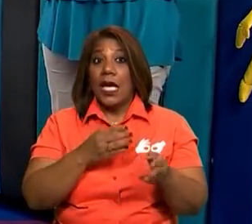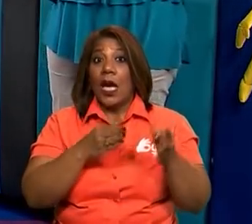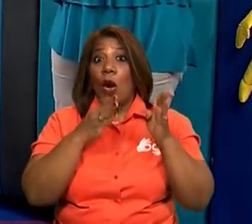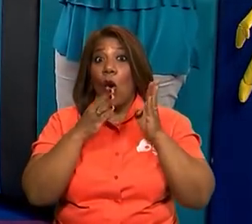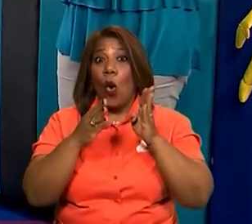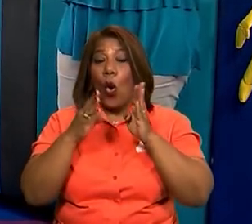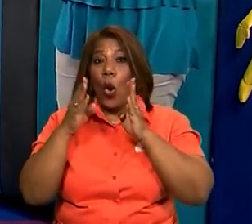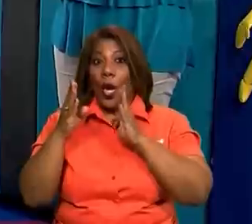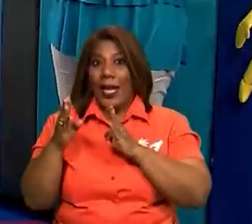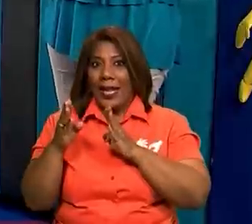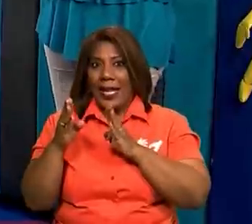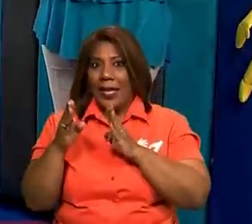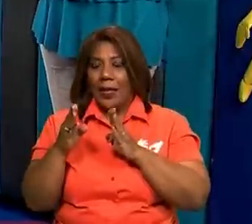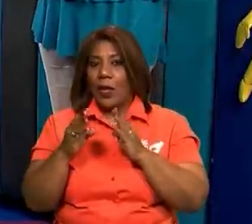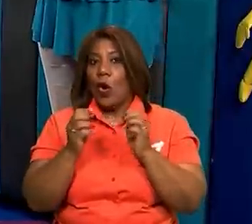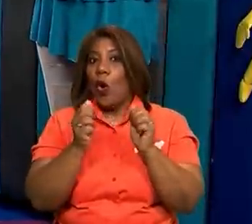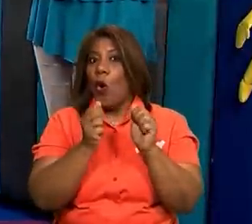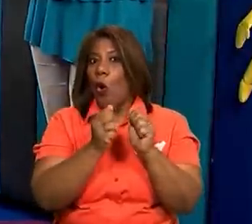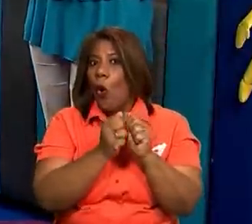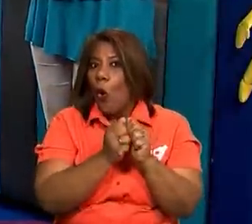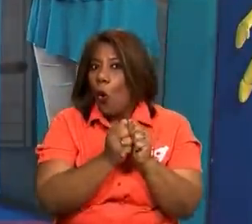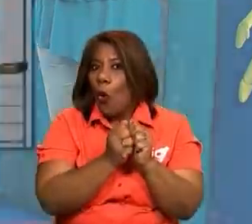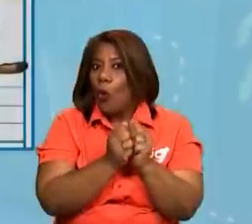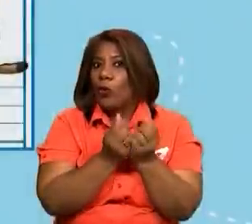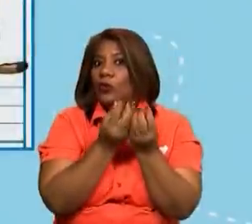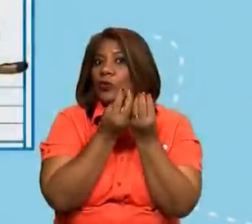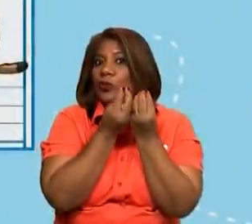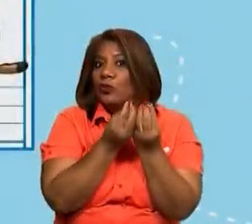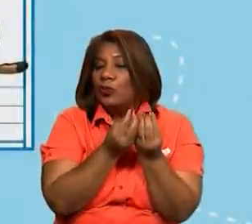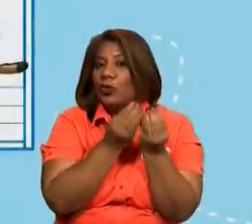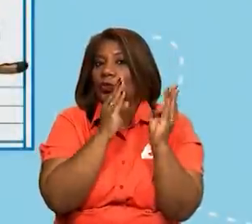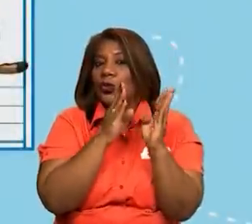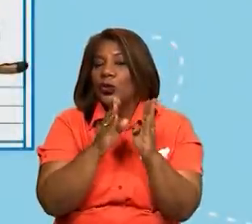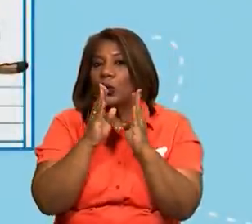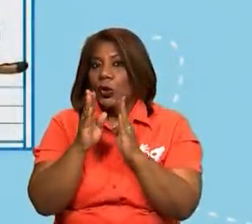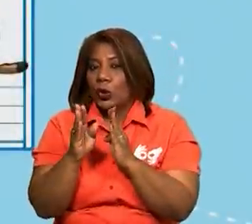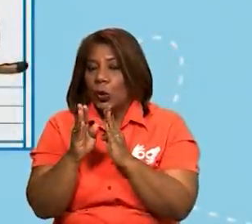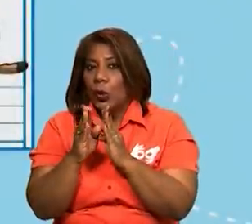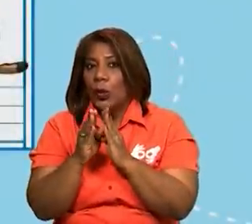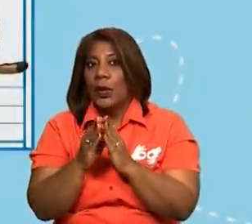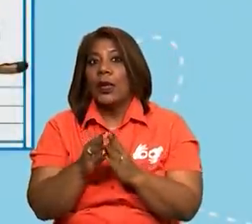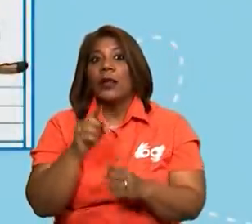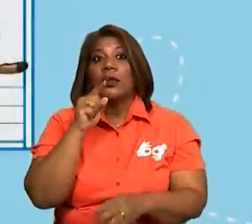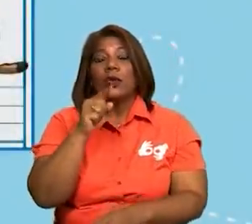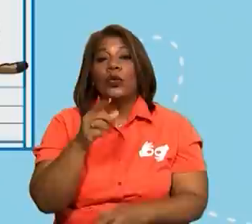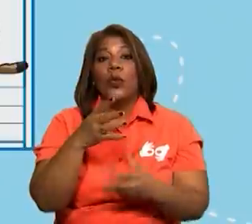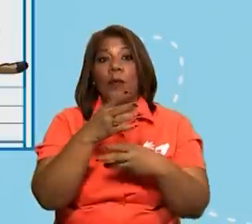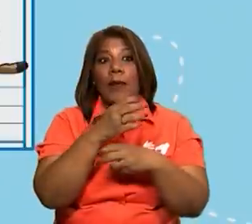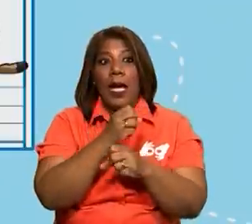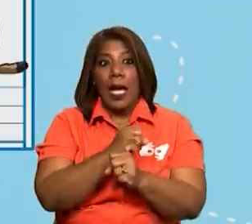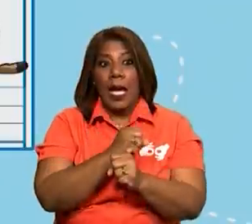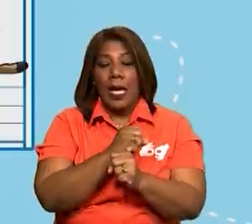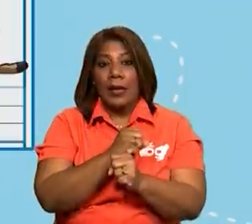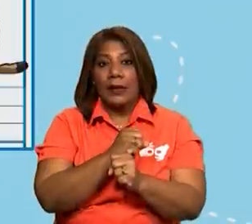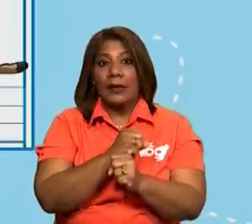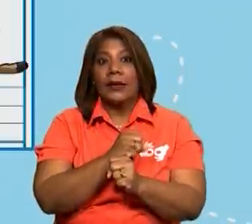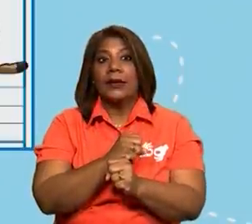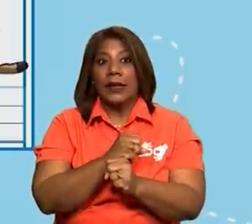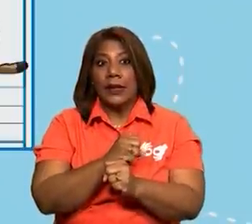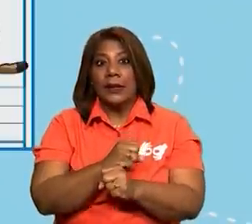y forma la palabra. Luego, identifica las palabras con los fonemas N,